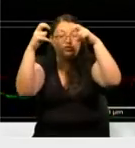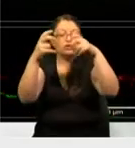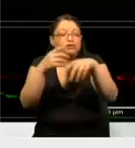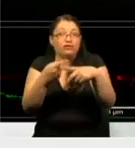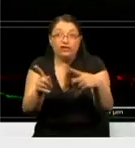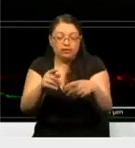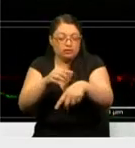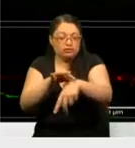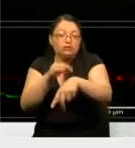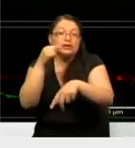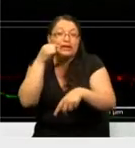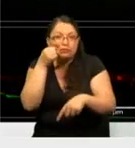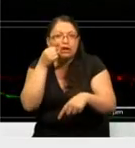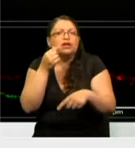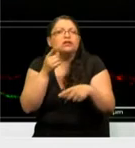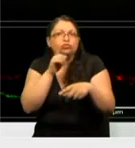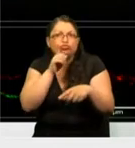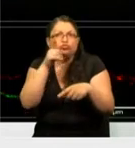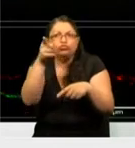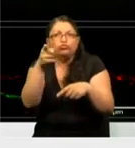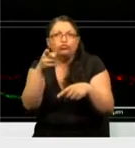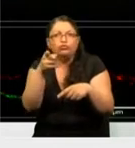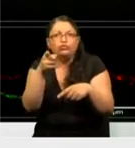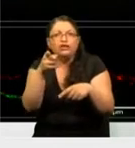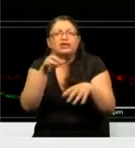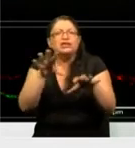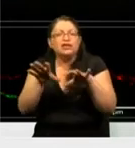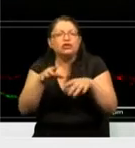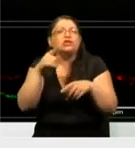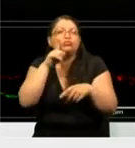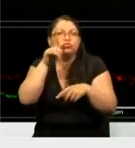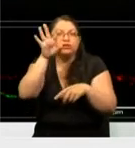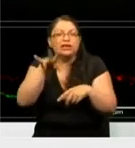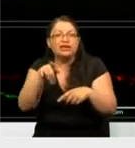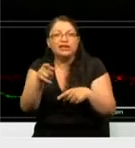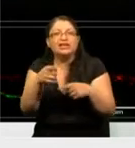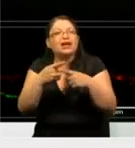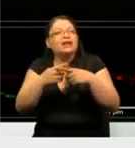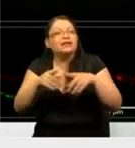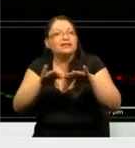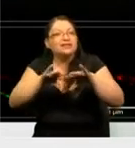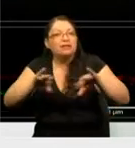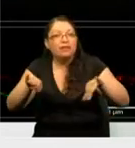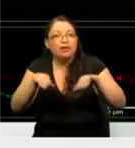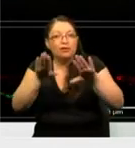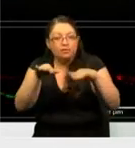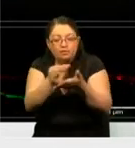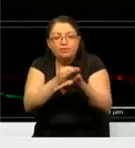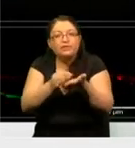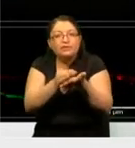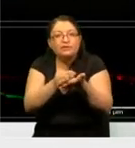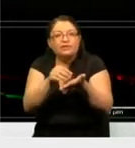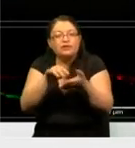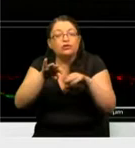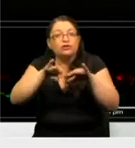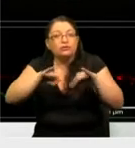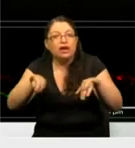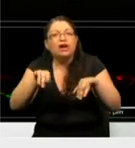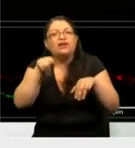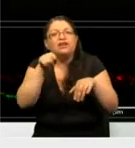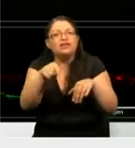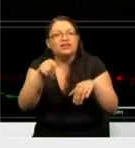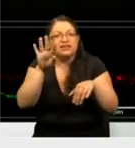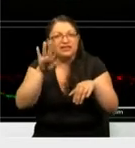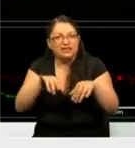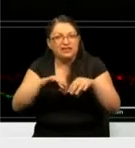presentan estos marcadores separados dentro de la propia célula y estos marcadores que están separados